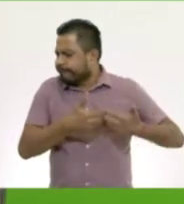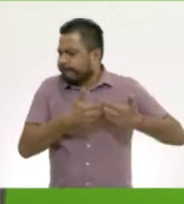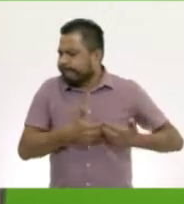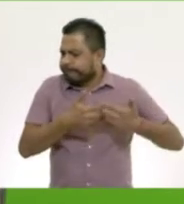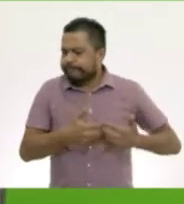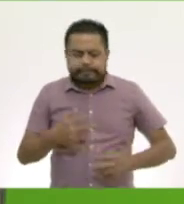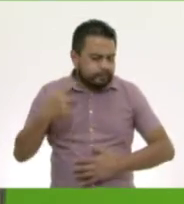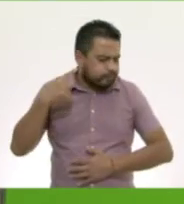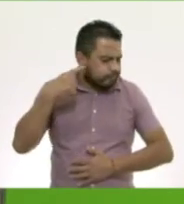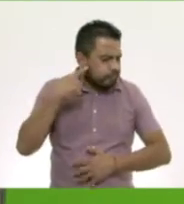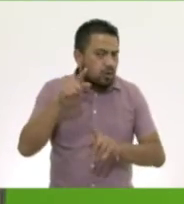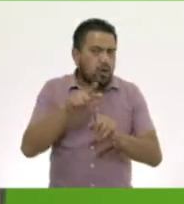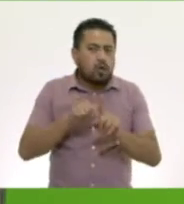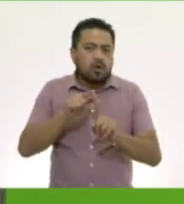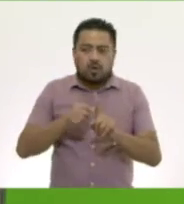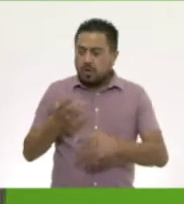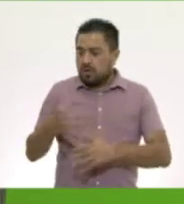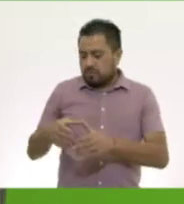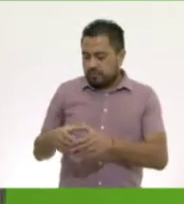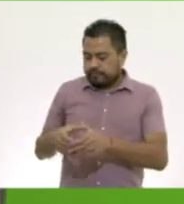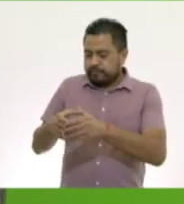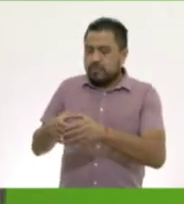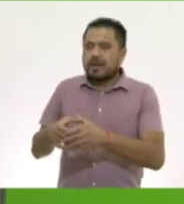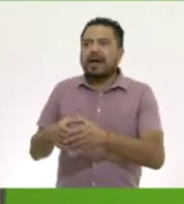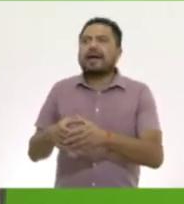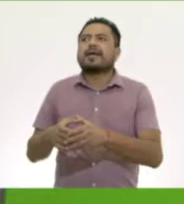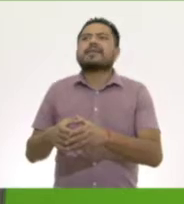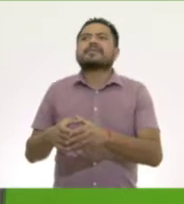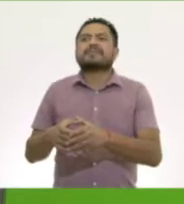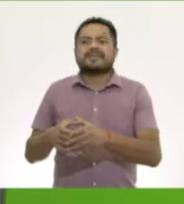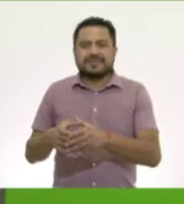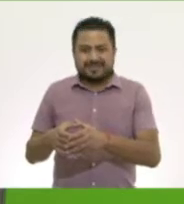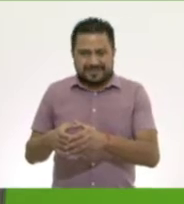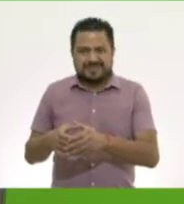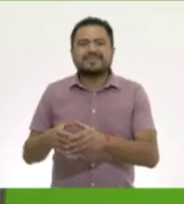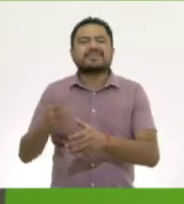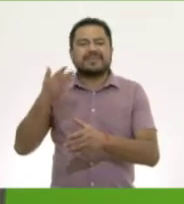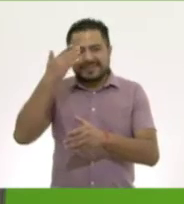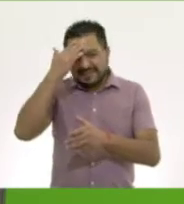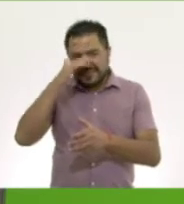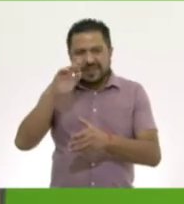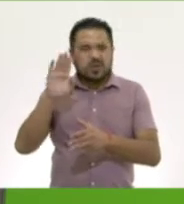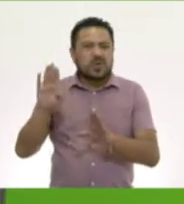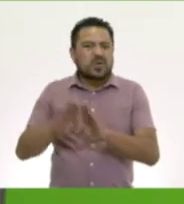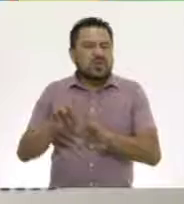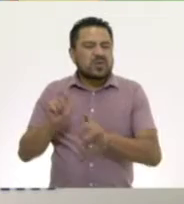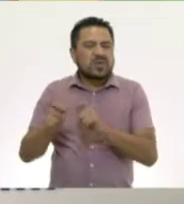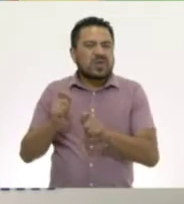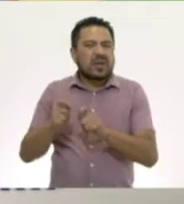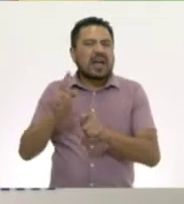con estos colores? ¡Ya sé! Vamos a percutirlos y escuchemos cómo suenan.